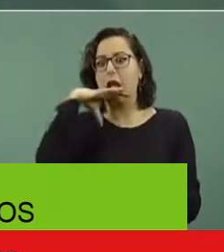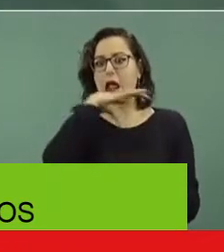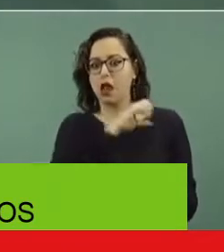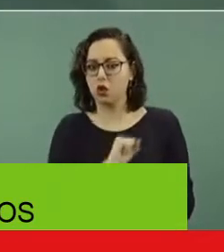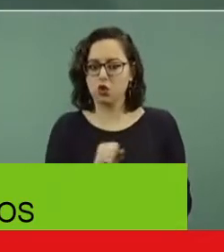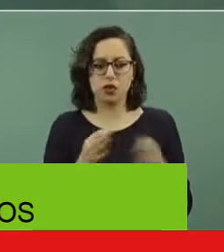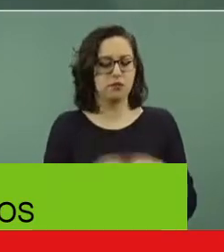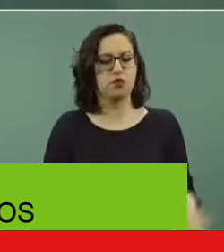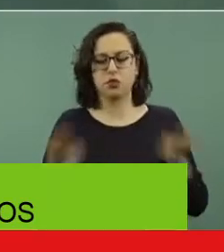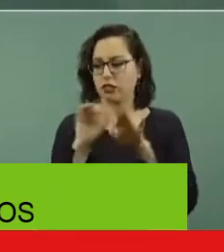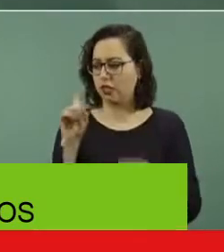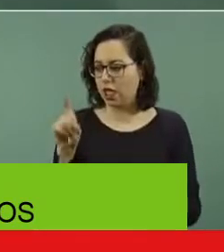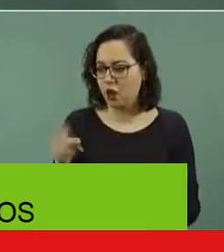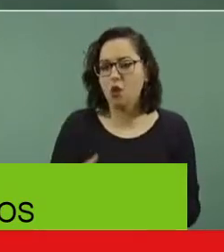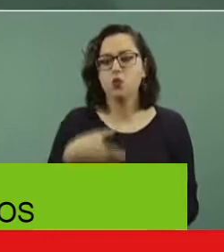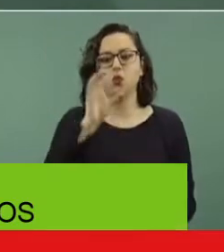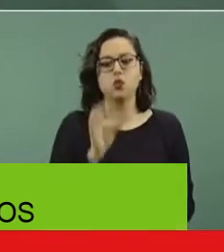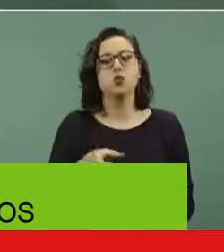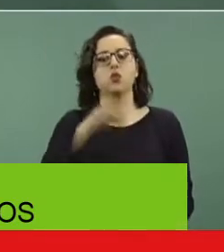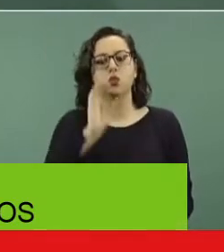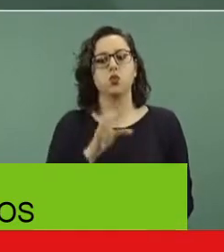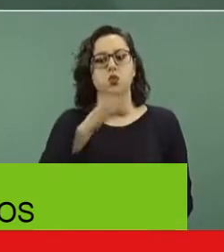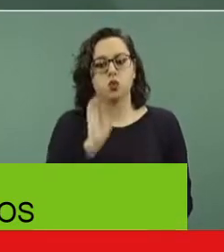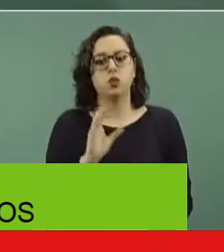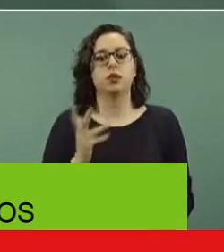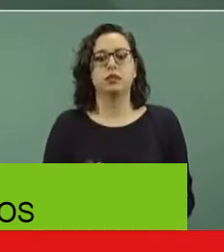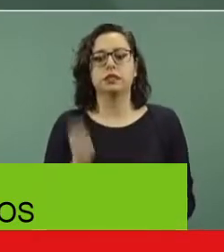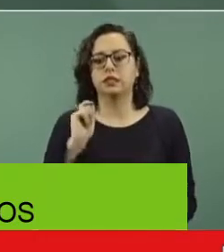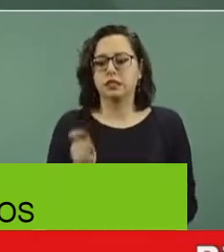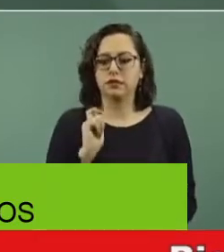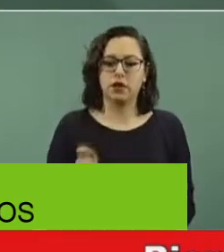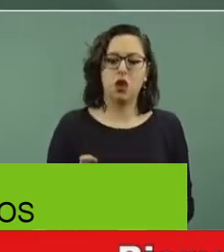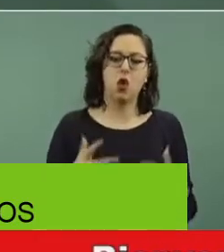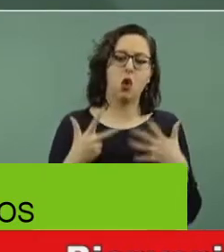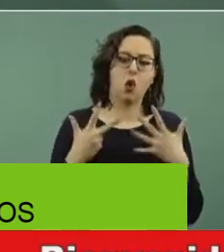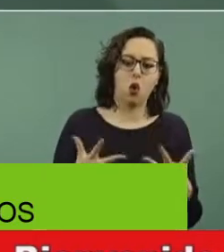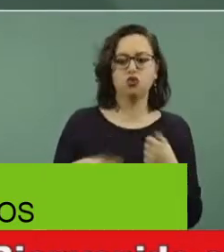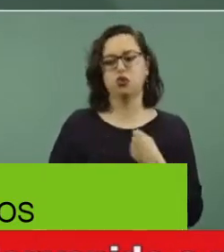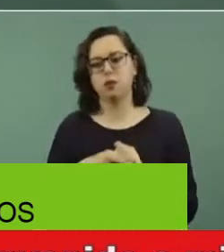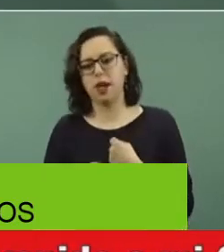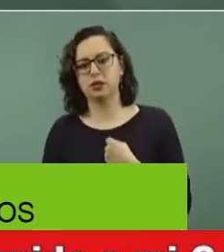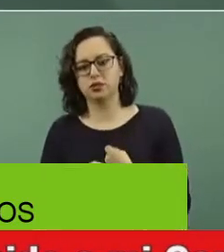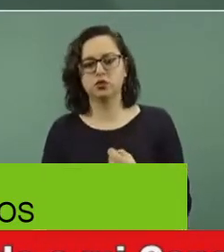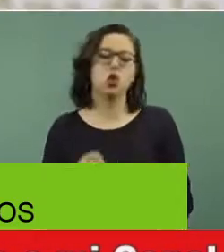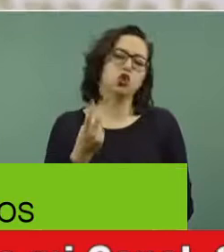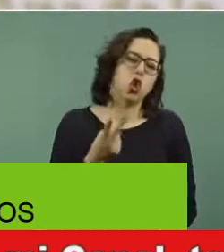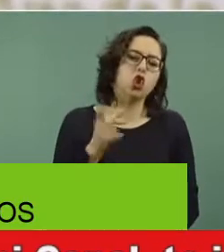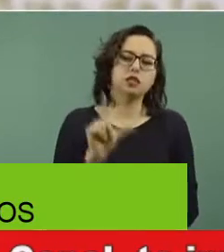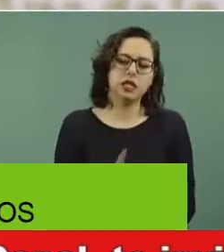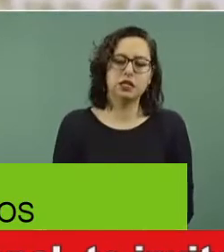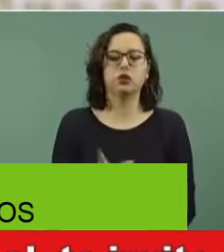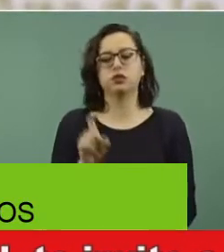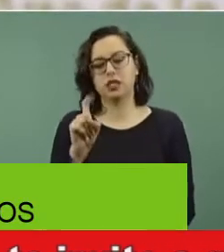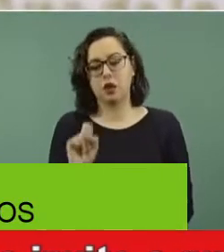hidratación es sumamente importante, esto quiere decir consumir ocho o más vasos de agua al día, lo que equivale a dos litros o